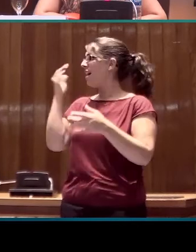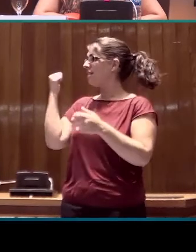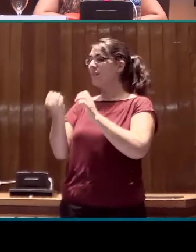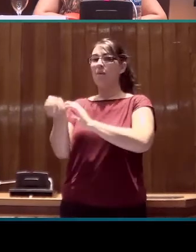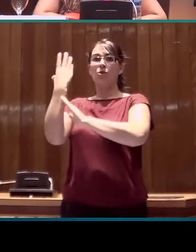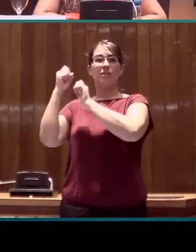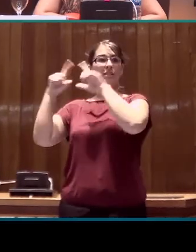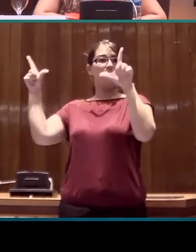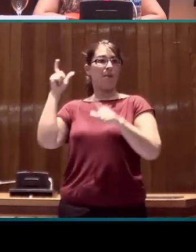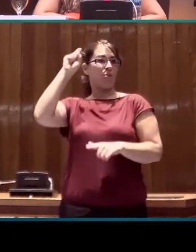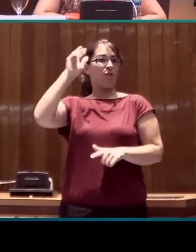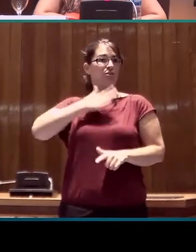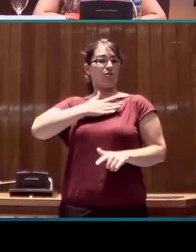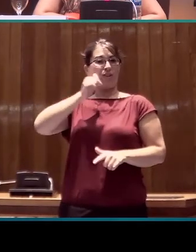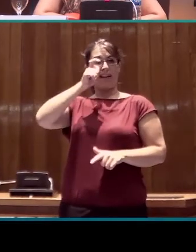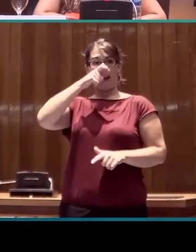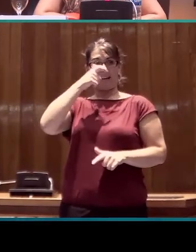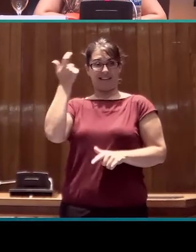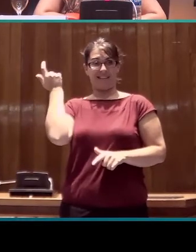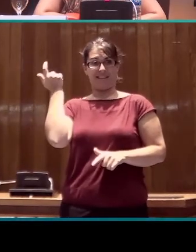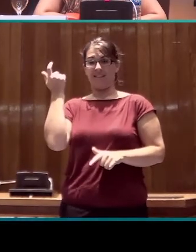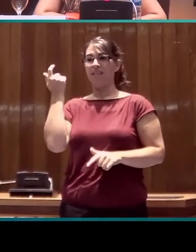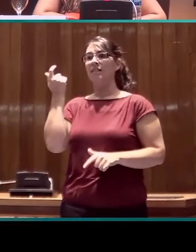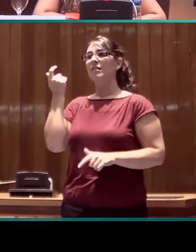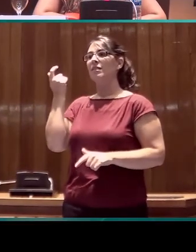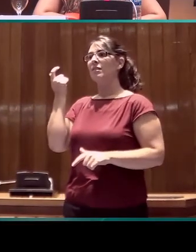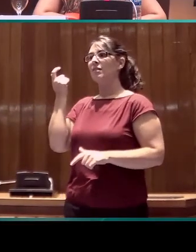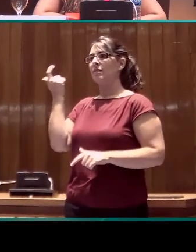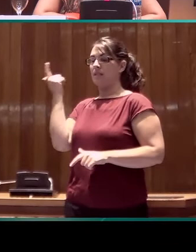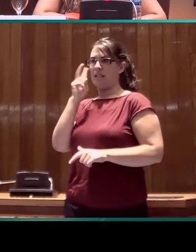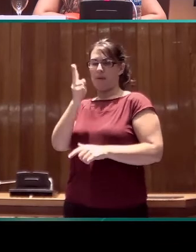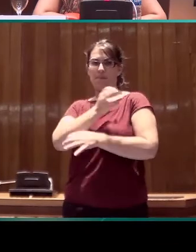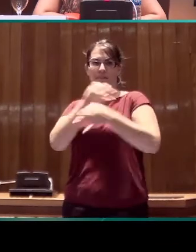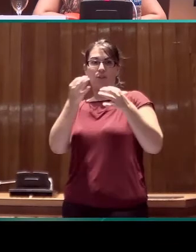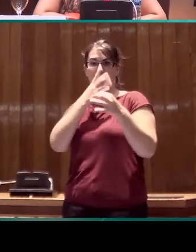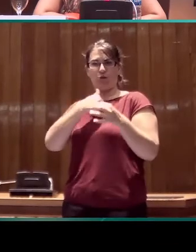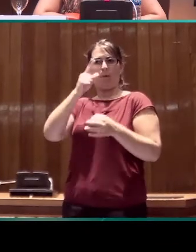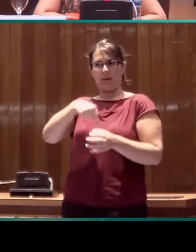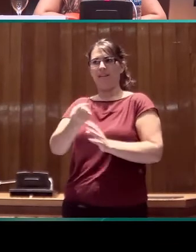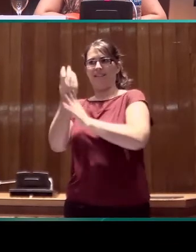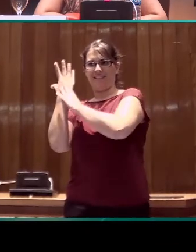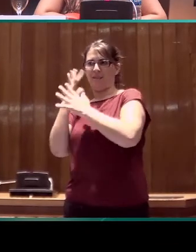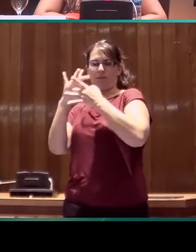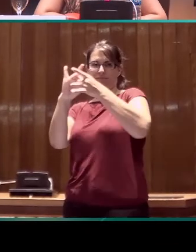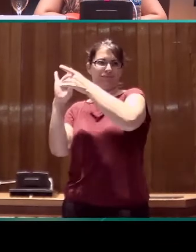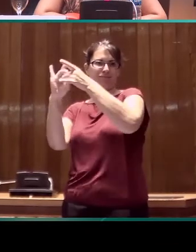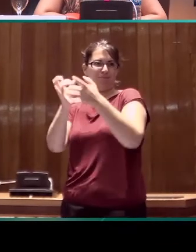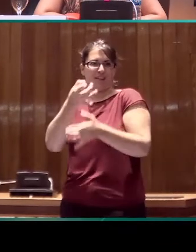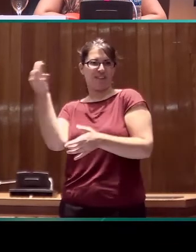Kerr, y veremos enseguida en una diapositiva que pondré. Y es que, además, permite